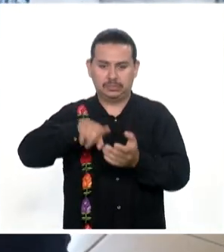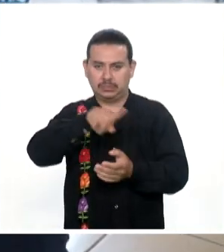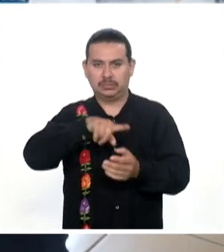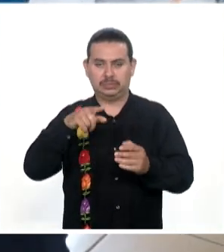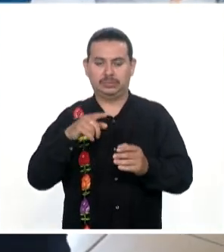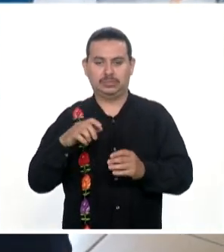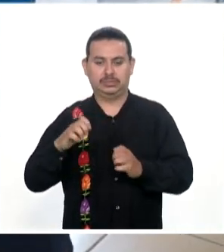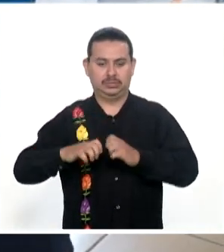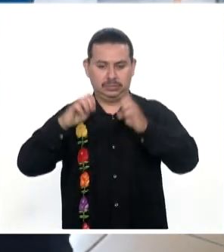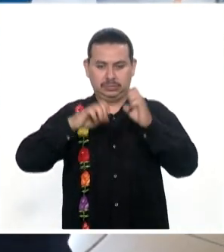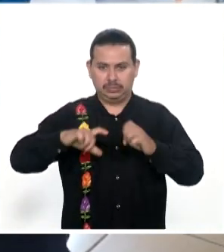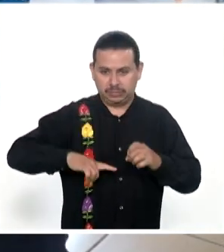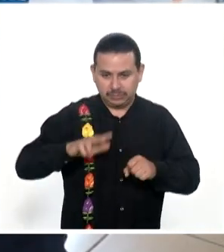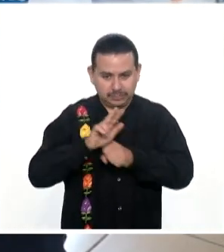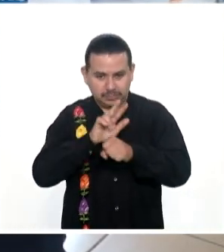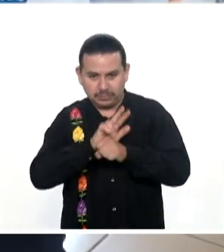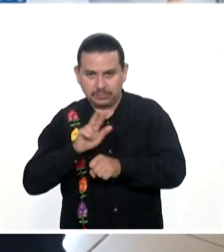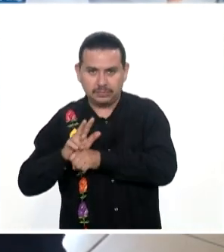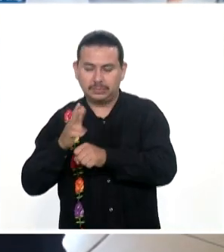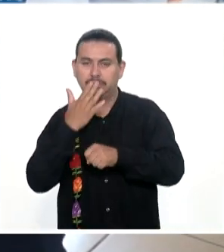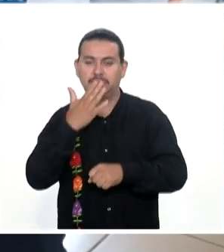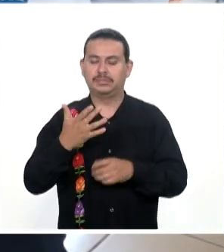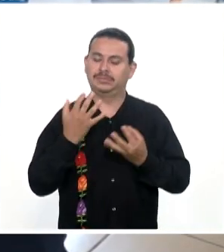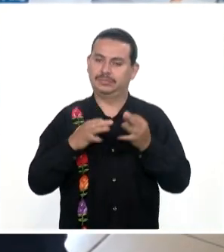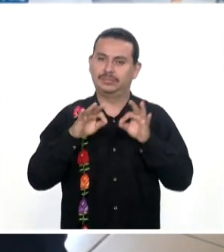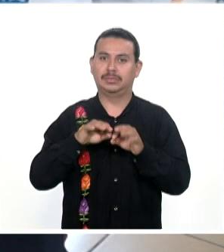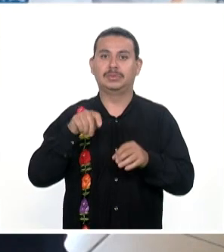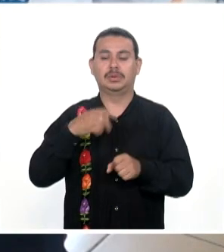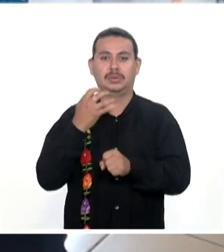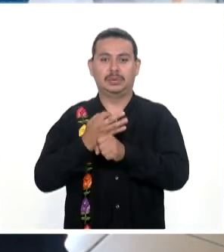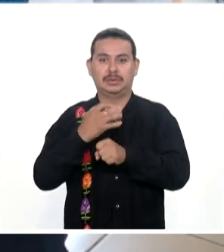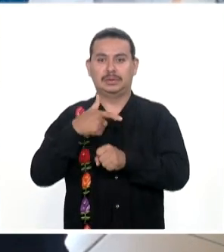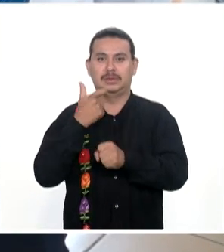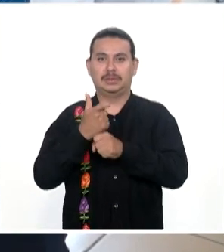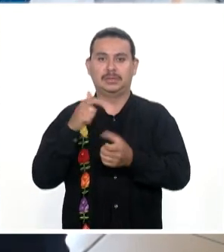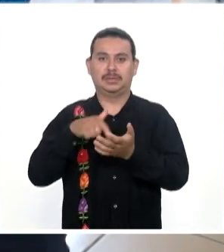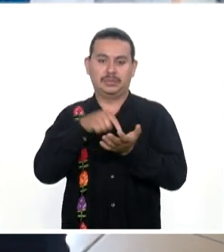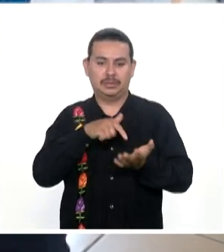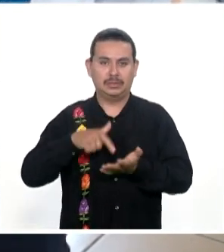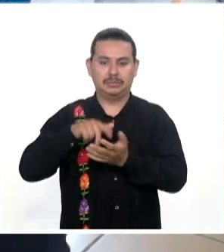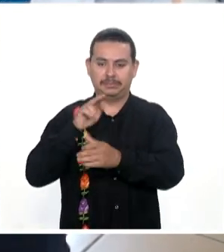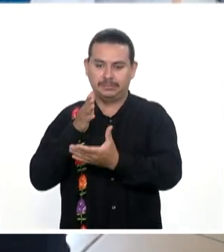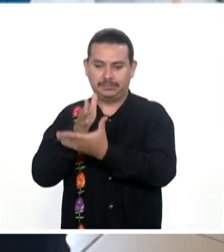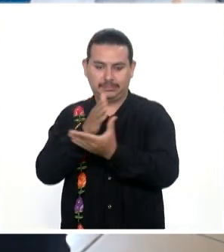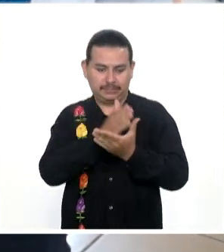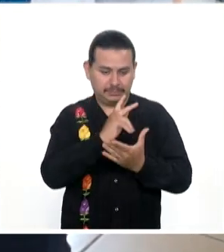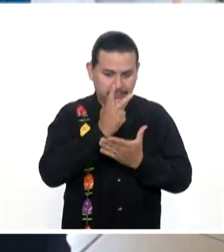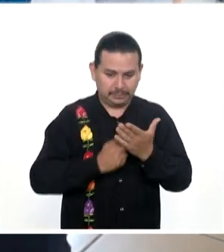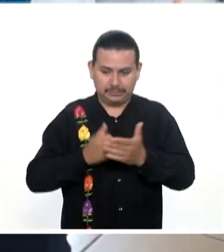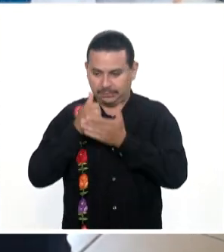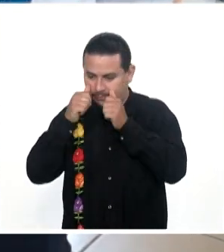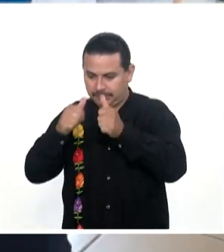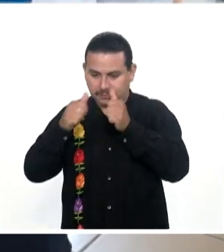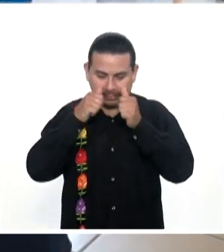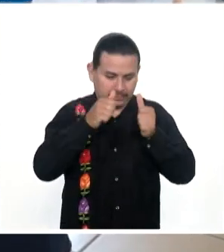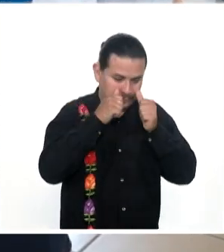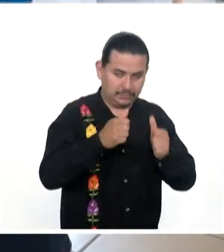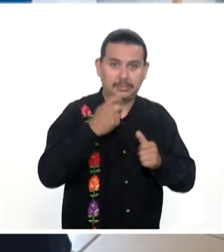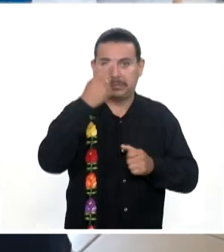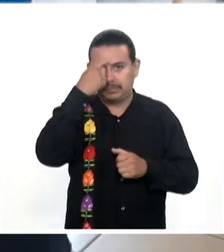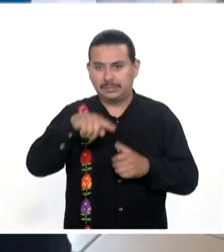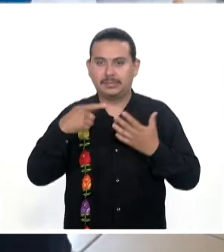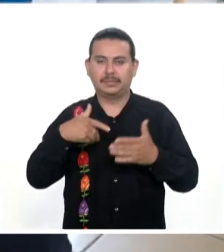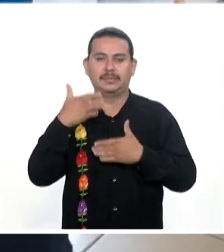dependencias Quiero comentarles Que esta es la séptima Dependencia Que nosotros Estamos visitando A través de este programa El cual estaremos